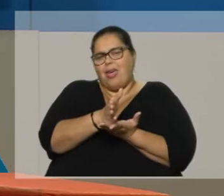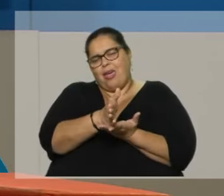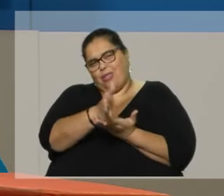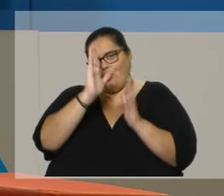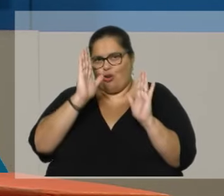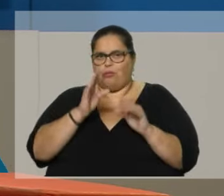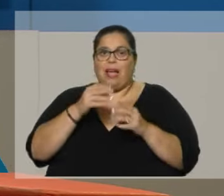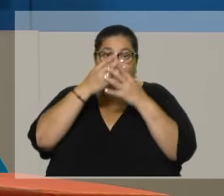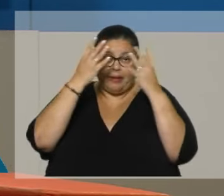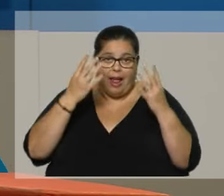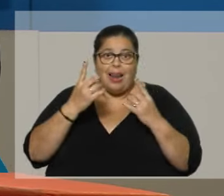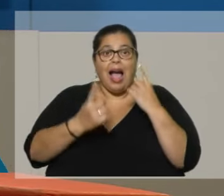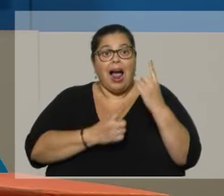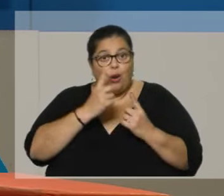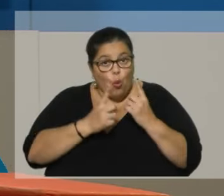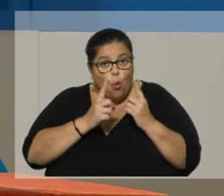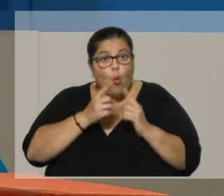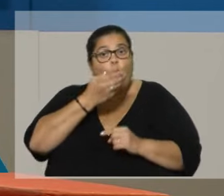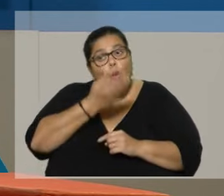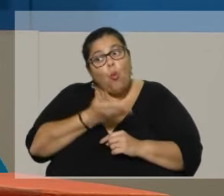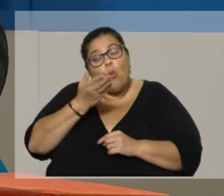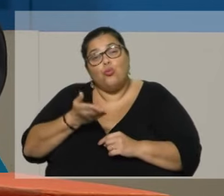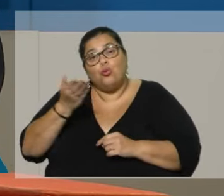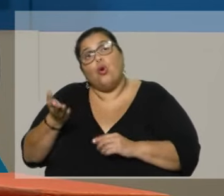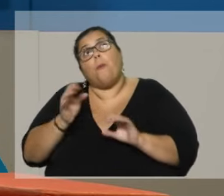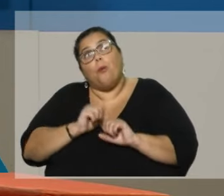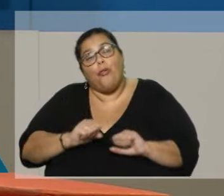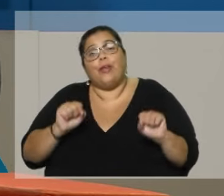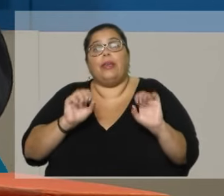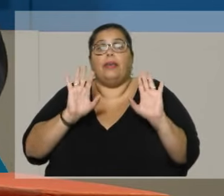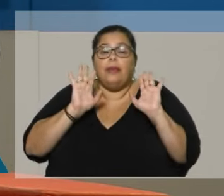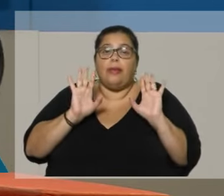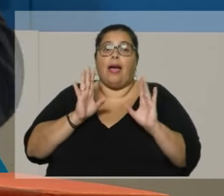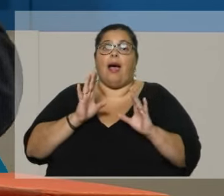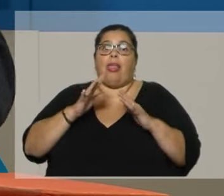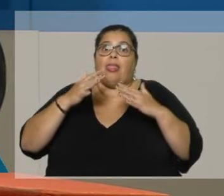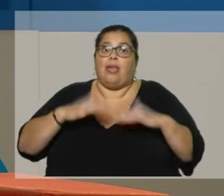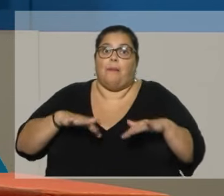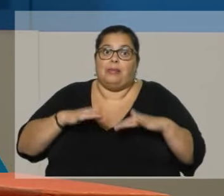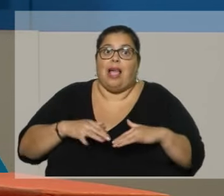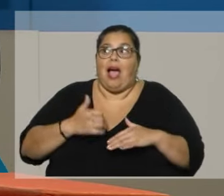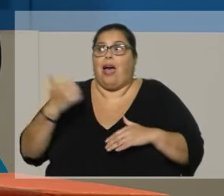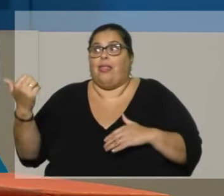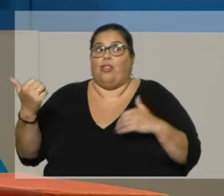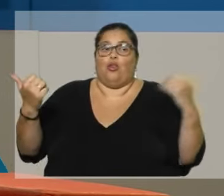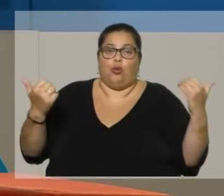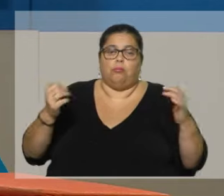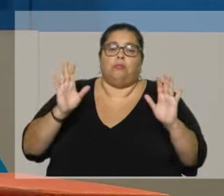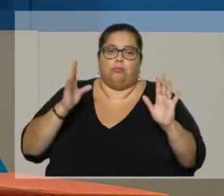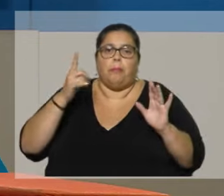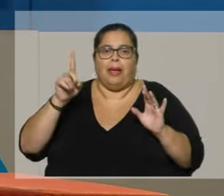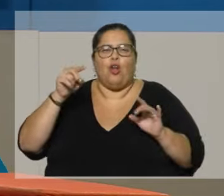general, si bien hay algunos actores puntuales que pueden desentonar, el global, la ciudadanía uruguaya es muy